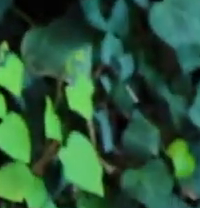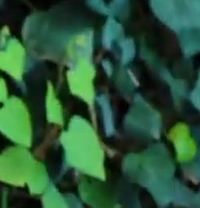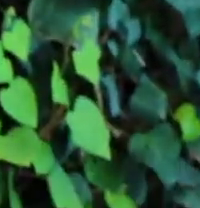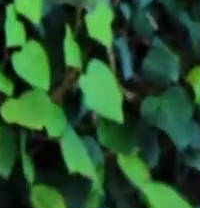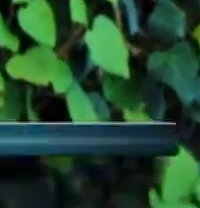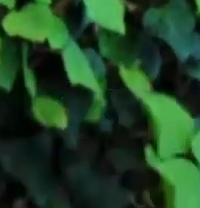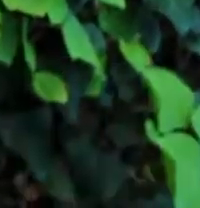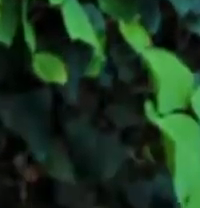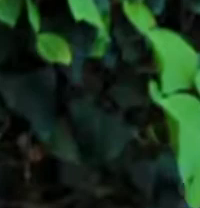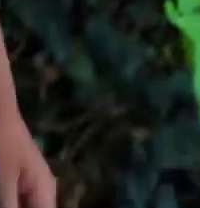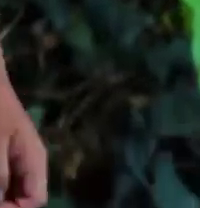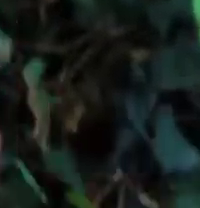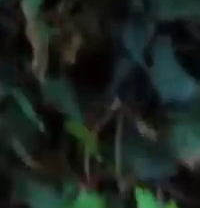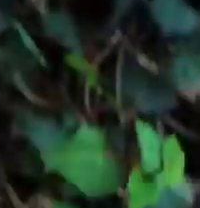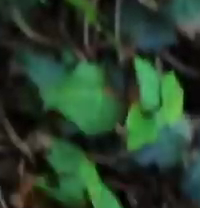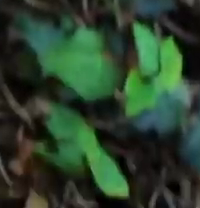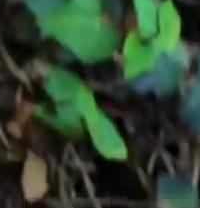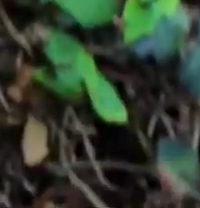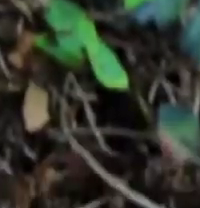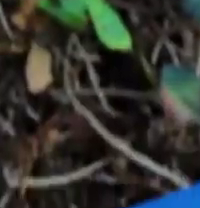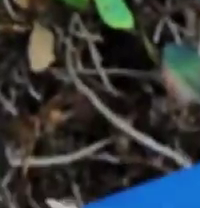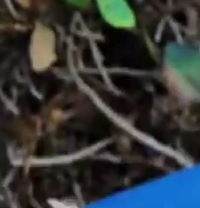relajada. Y empezamos.